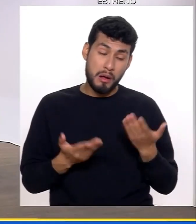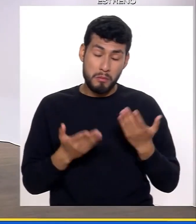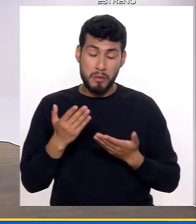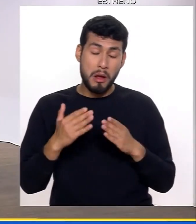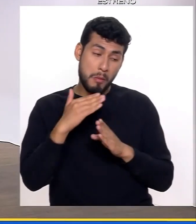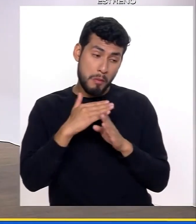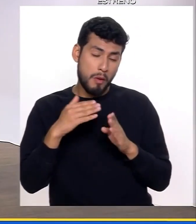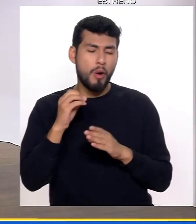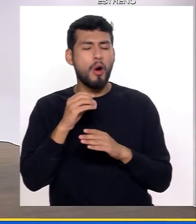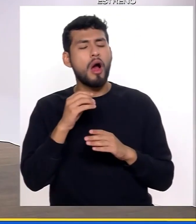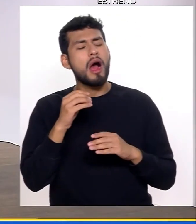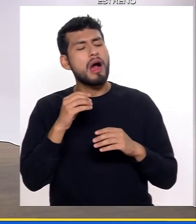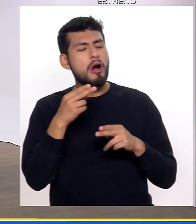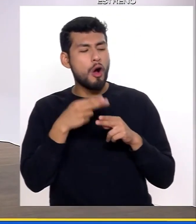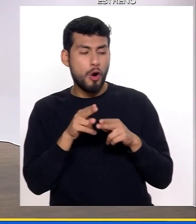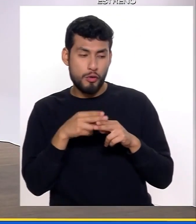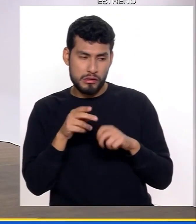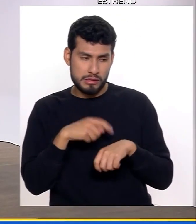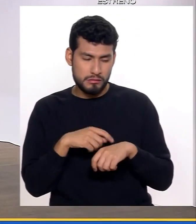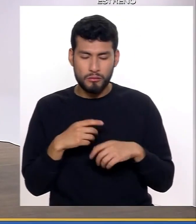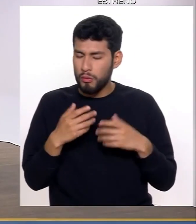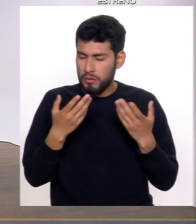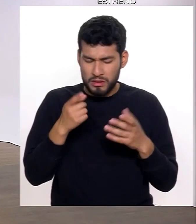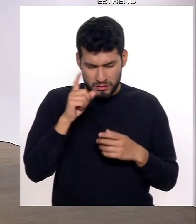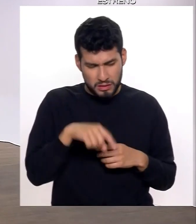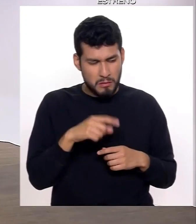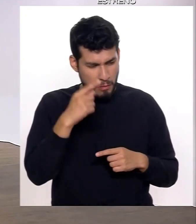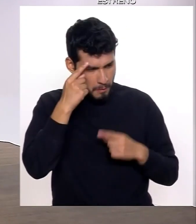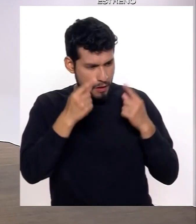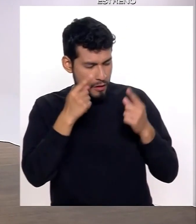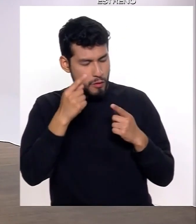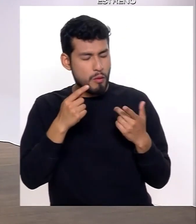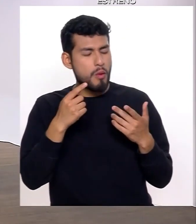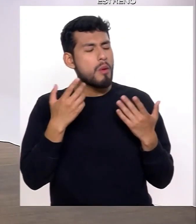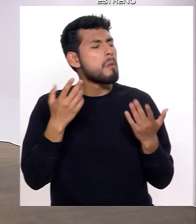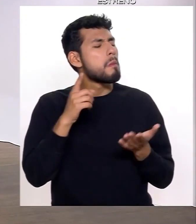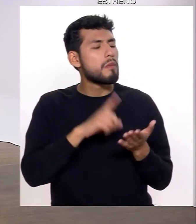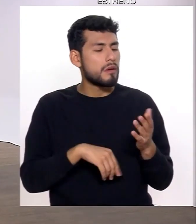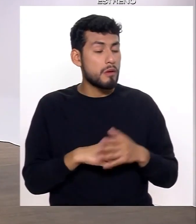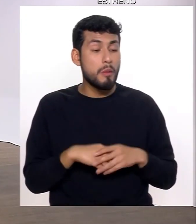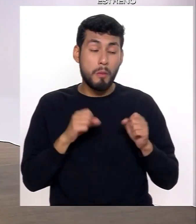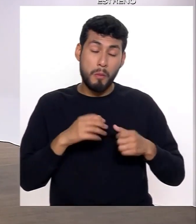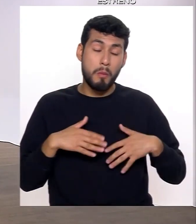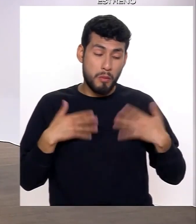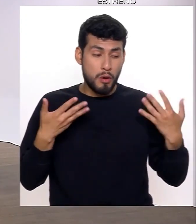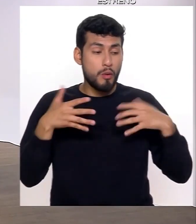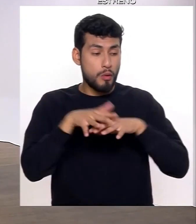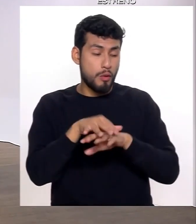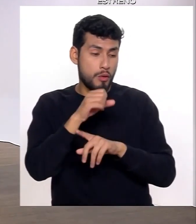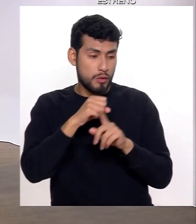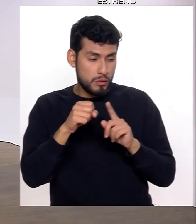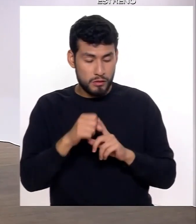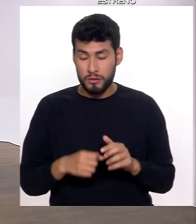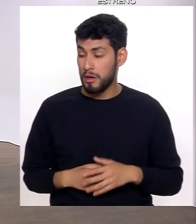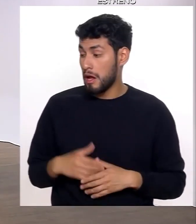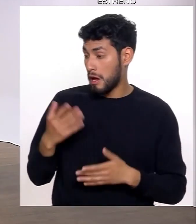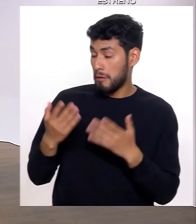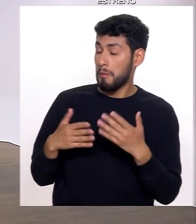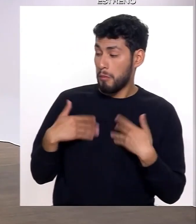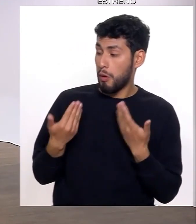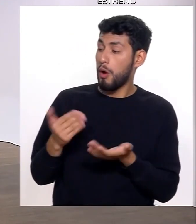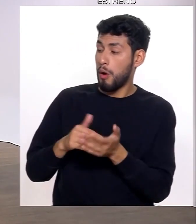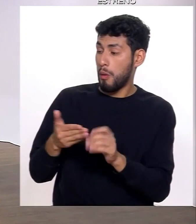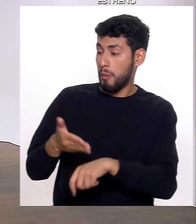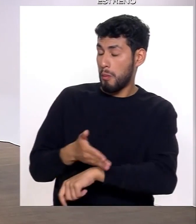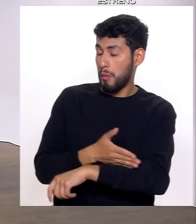¿no? Y esto es importante también a considerarlo, ¿no? Para propósitos de reinserción social. puede rehabilitarse de alguna manera.